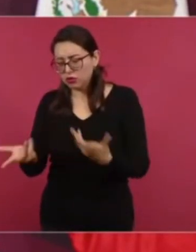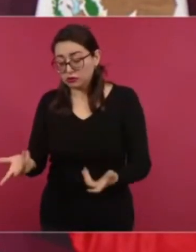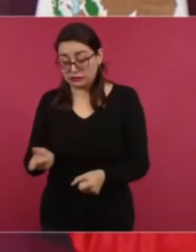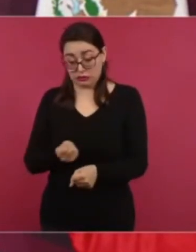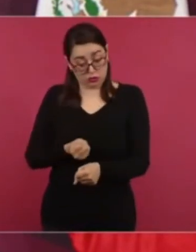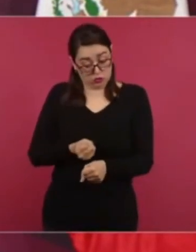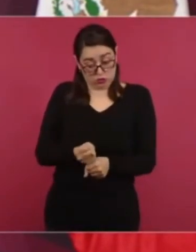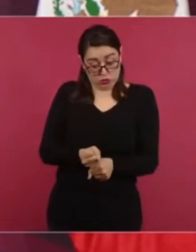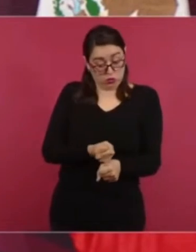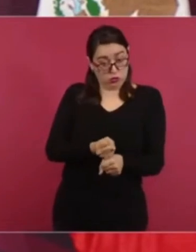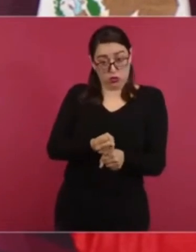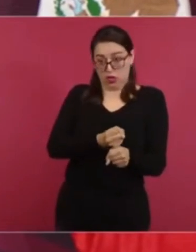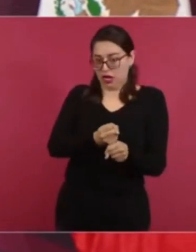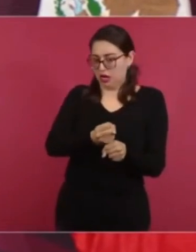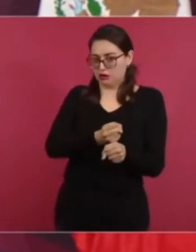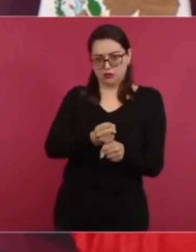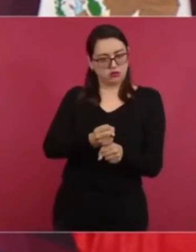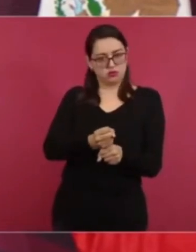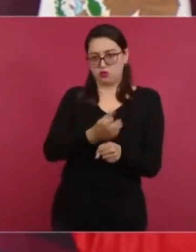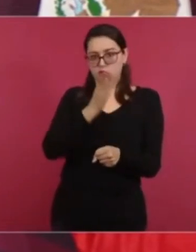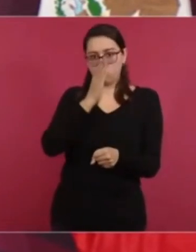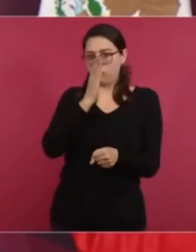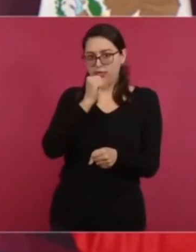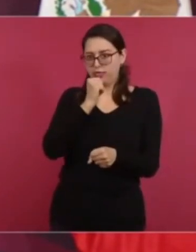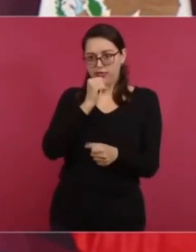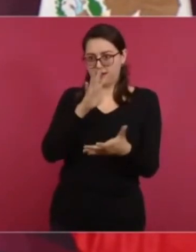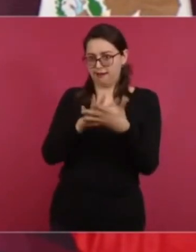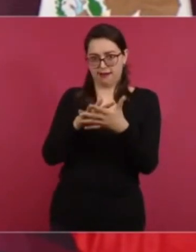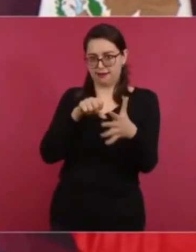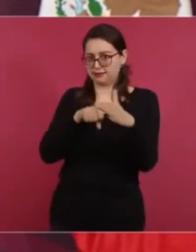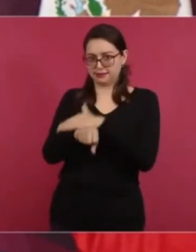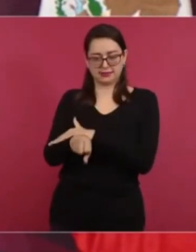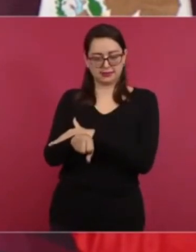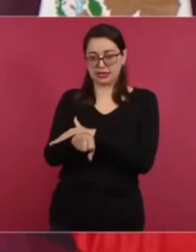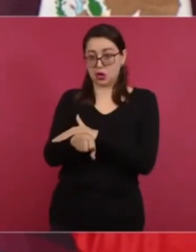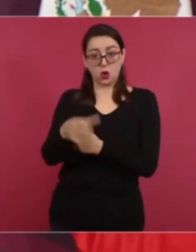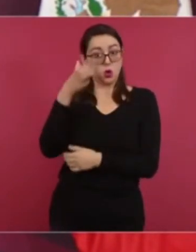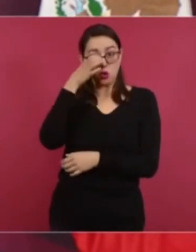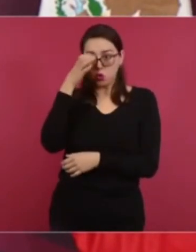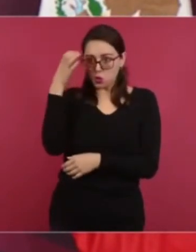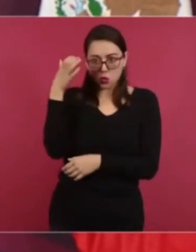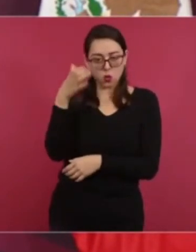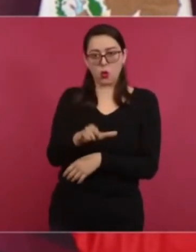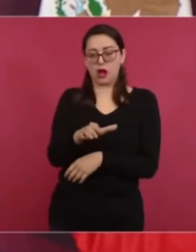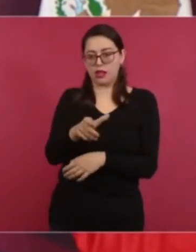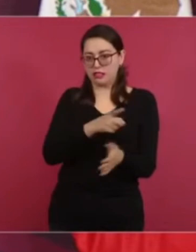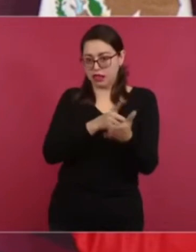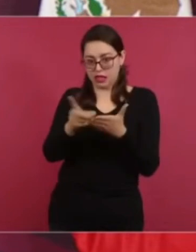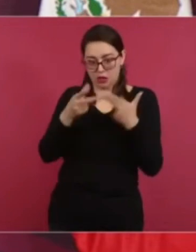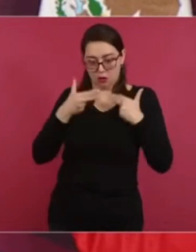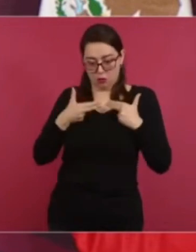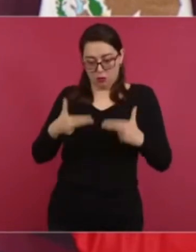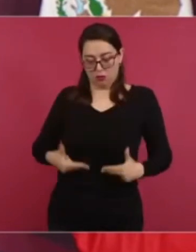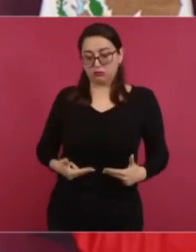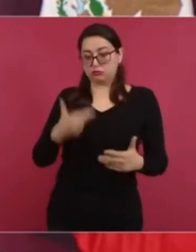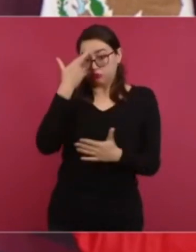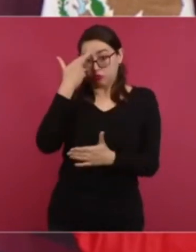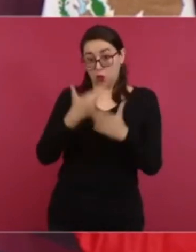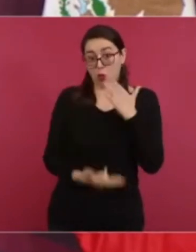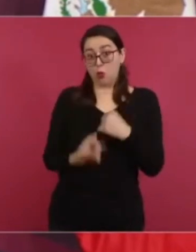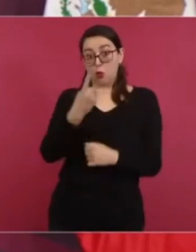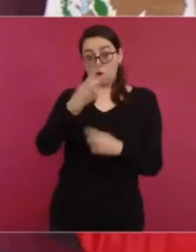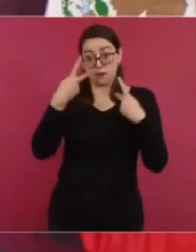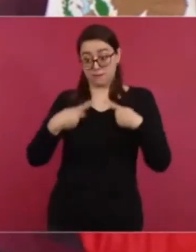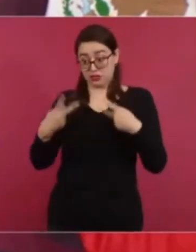son atroces y por lo mismo si se demuestra que hay tortura, libertad.